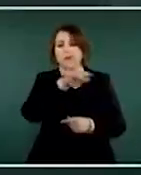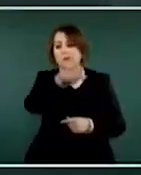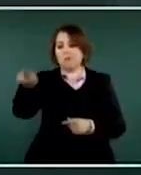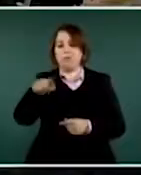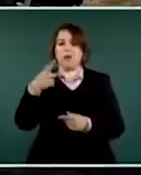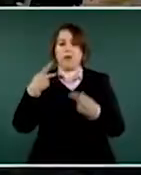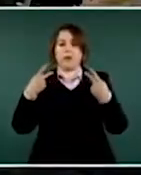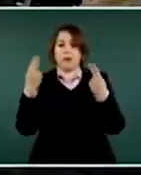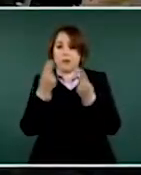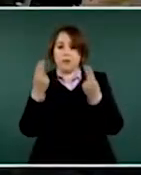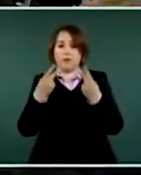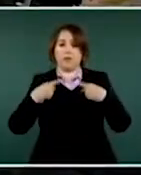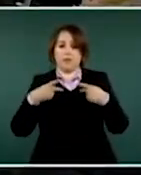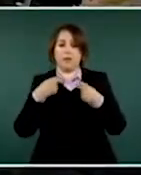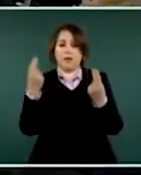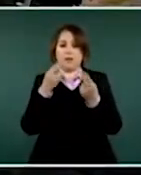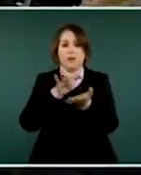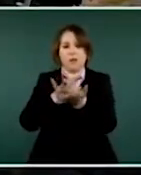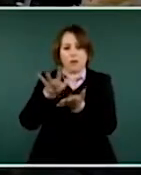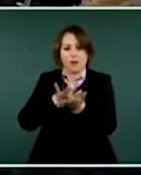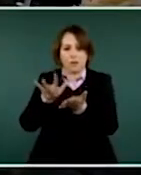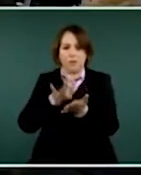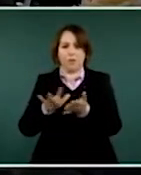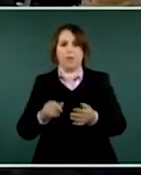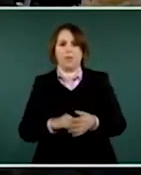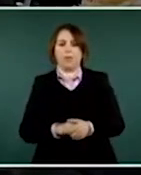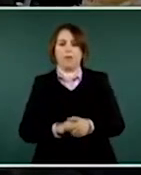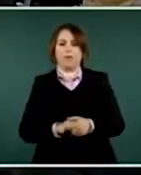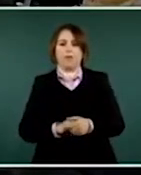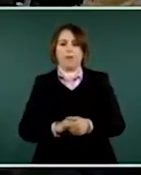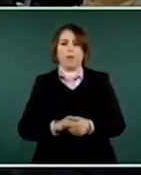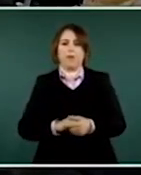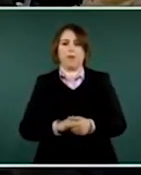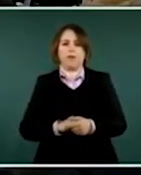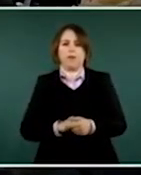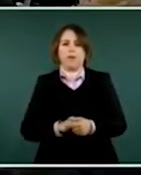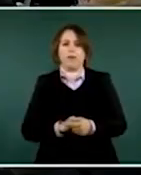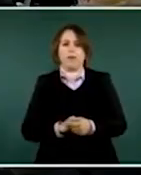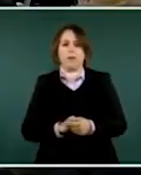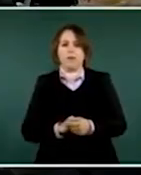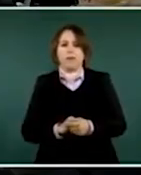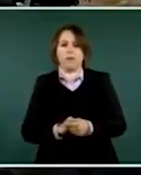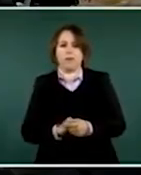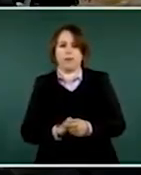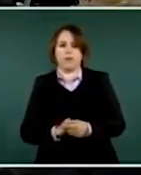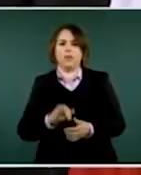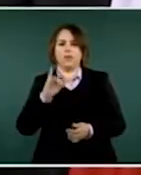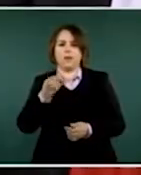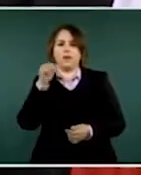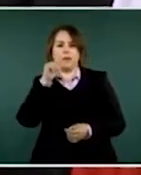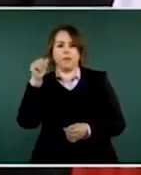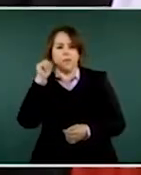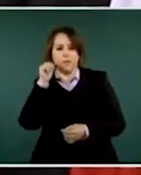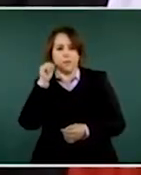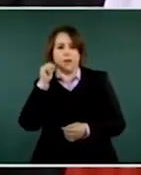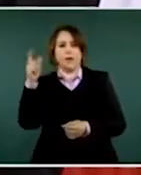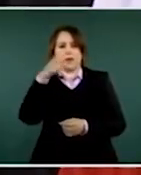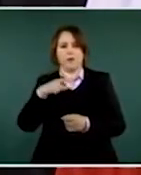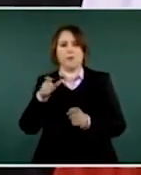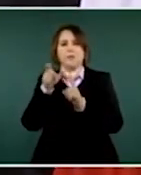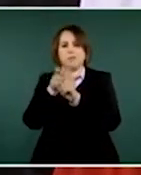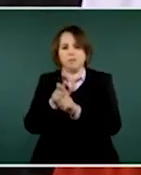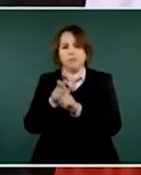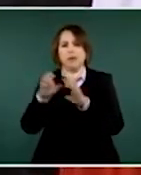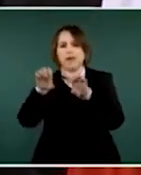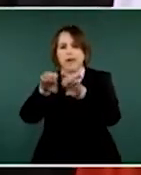Y hay una problemática que el día de ayer se presentó y que el Gabinete de Seguridad ha estado pendiente